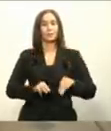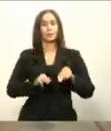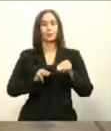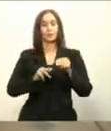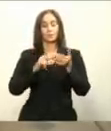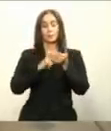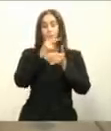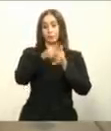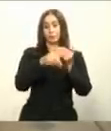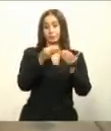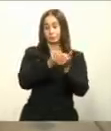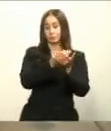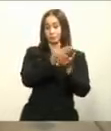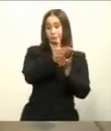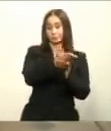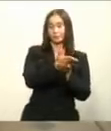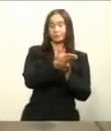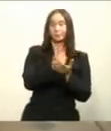Inversión,